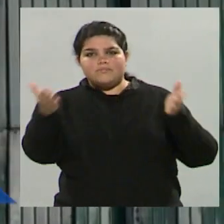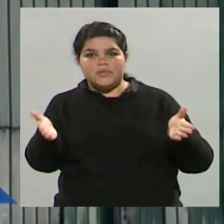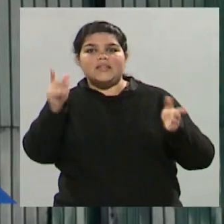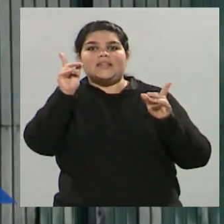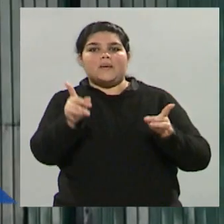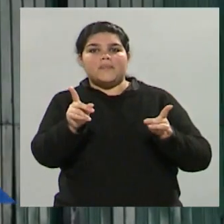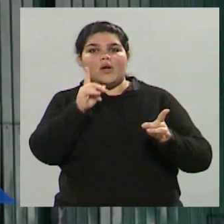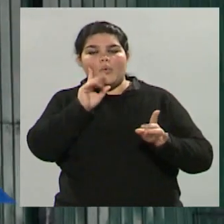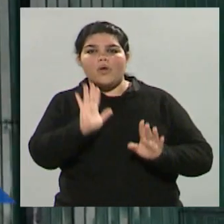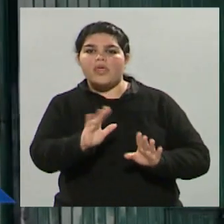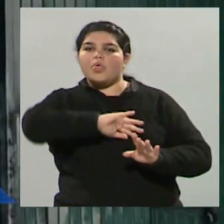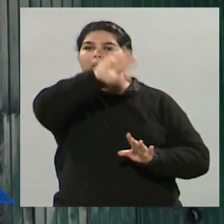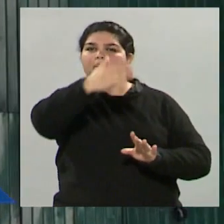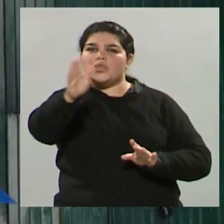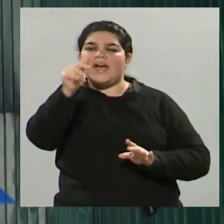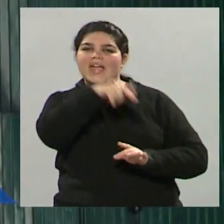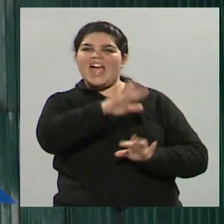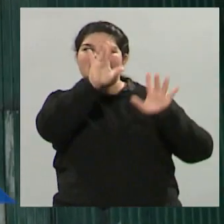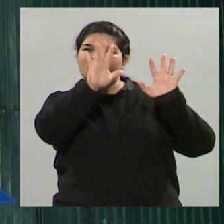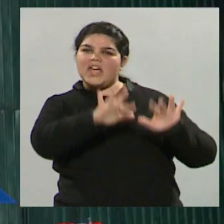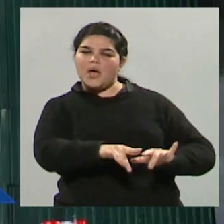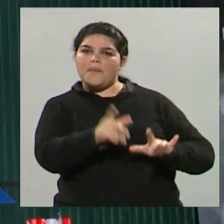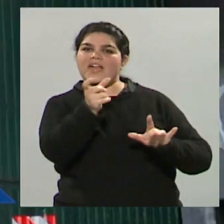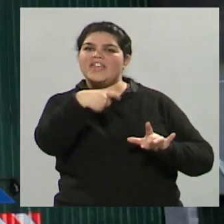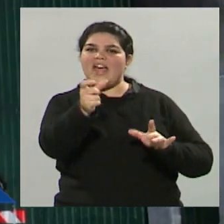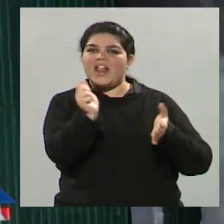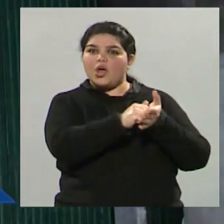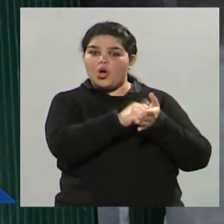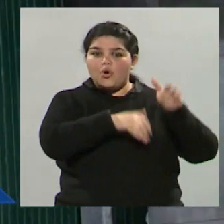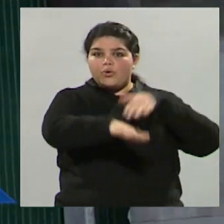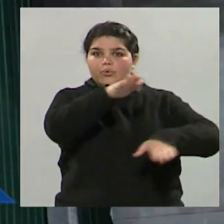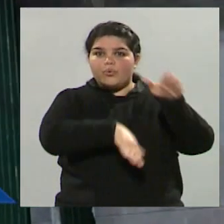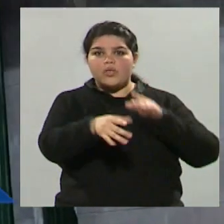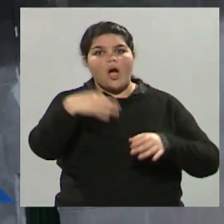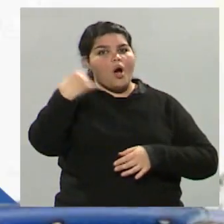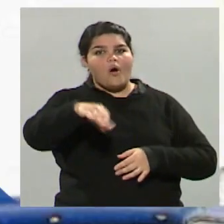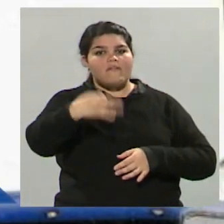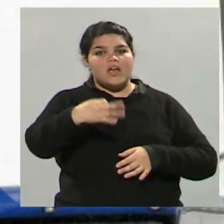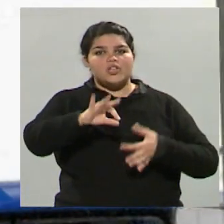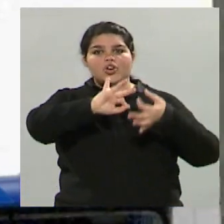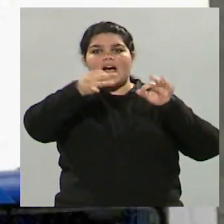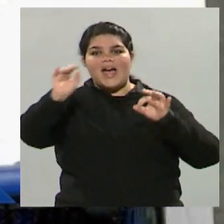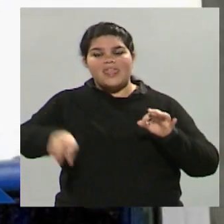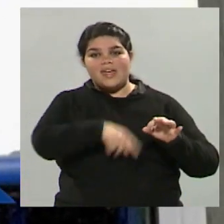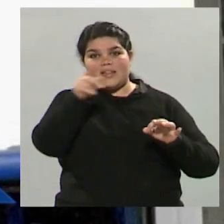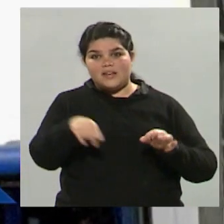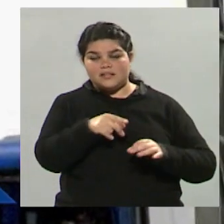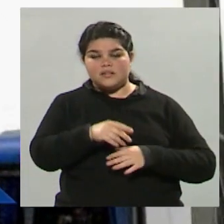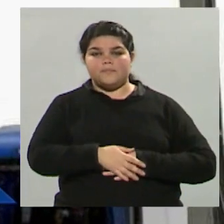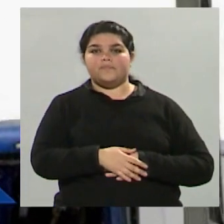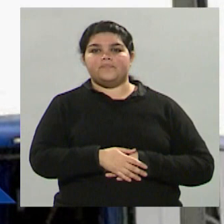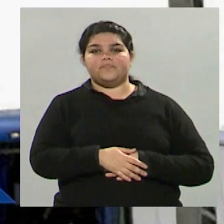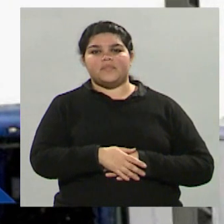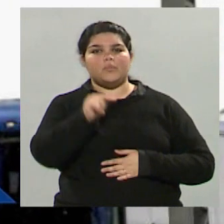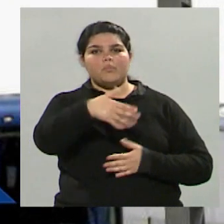montaña donde va a haber nieve o hielo por las bajas temperaturas, tienen que tener la aportación obligatoria de cadenas que se